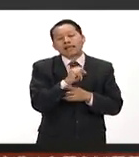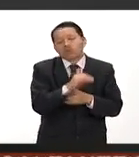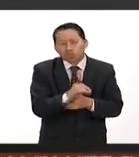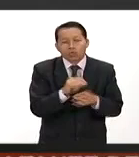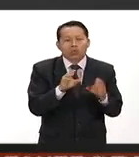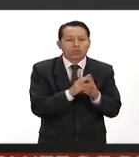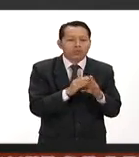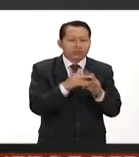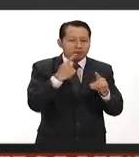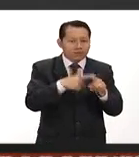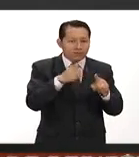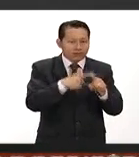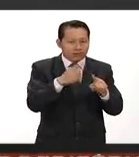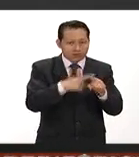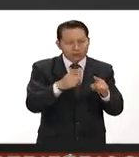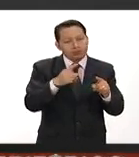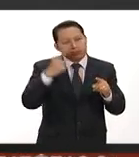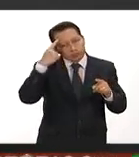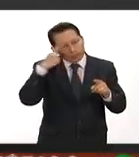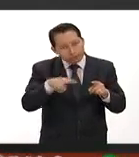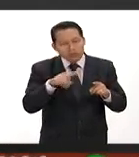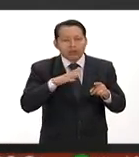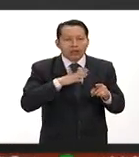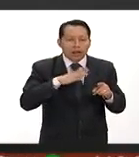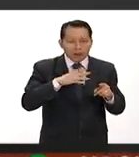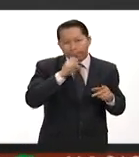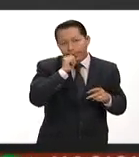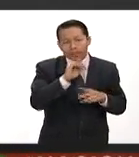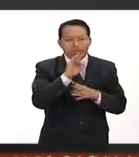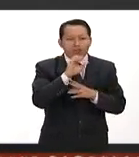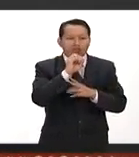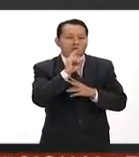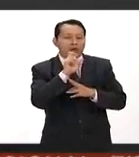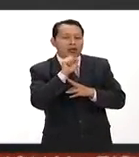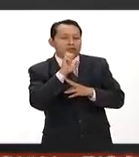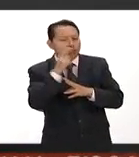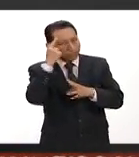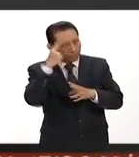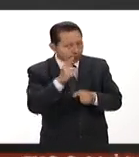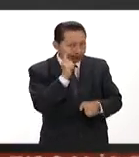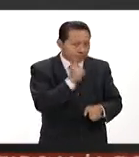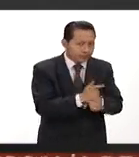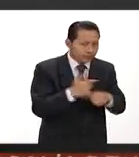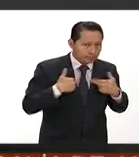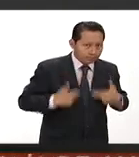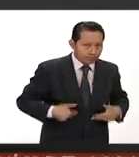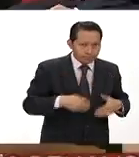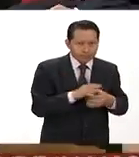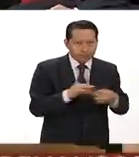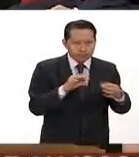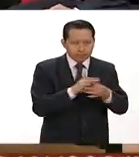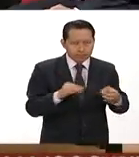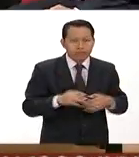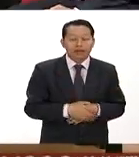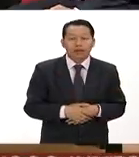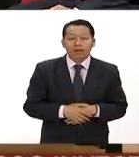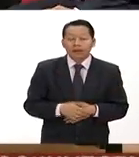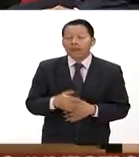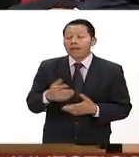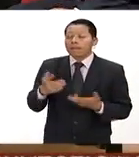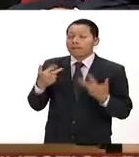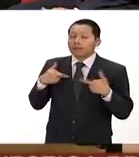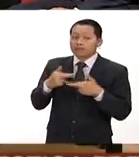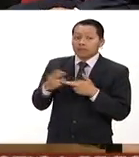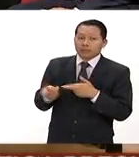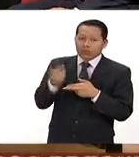diferentes gamas de las ciencias forenses para tratar de pues precisamente de ayudar a la identificación humana sobre todo Maestra y le tengo que hacer una pregunta que